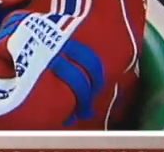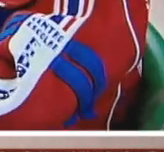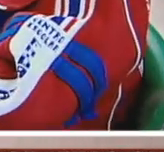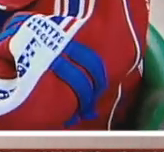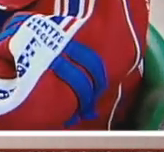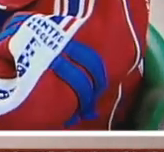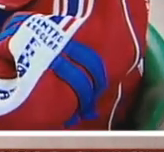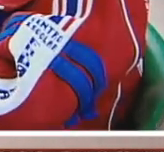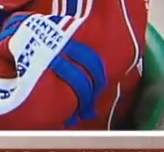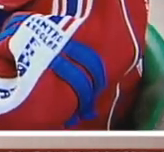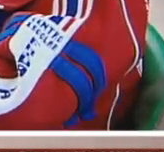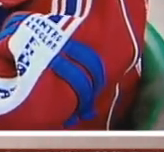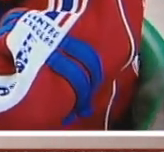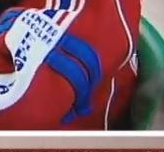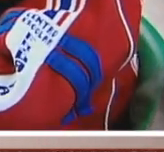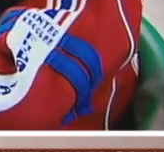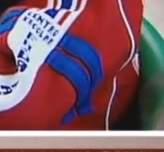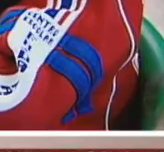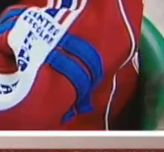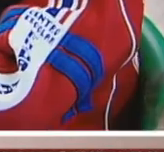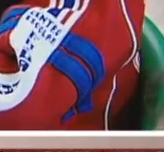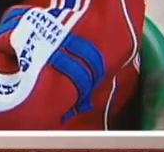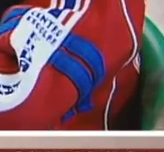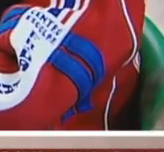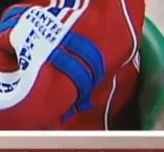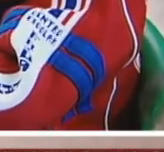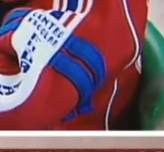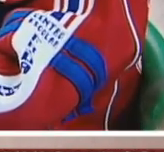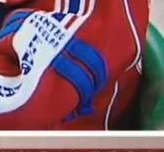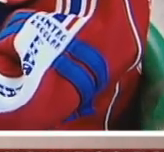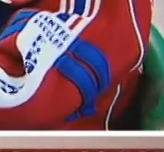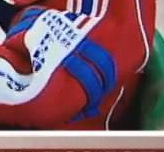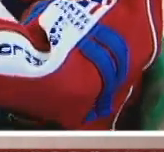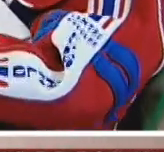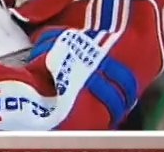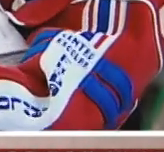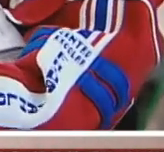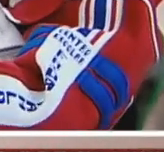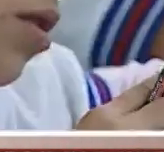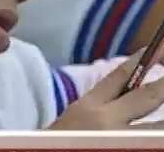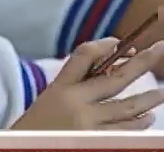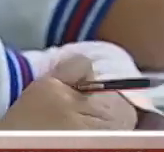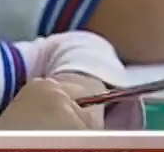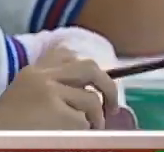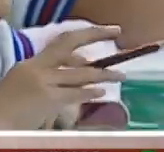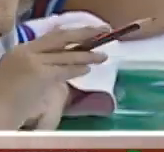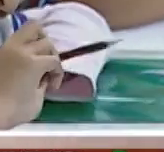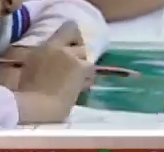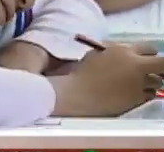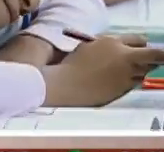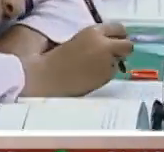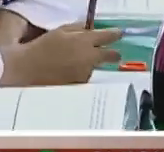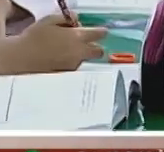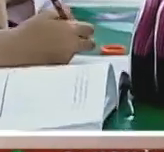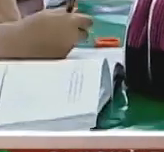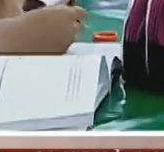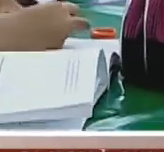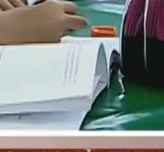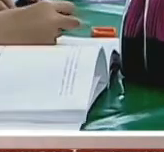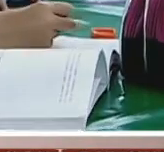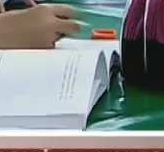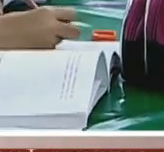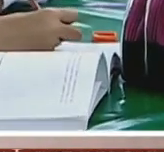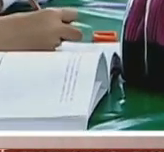filas, que no se esté obstruyendo alguna vialidad, que los papás, bueno, pues no se pongan abajo de las banquetas para evitar